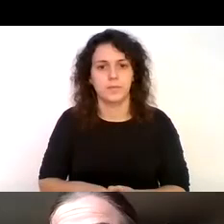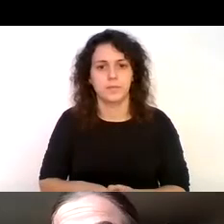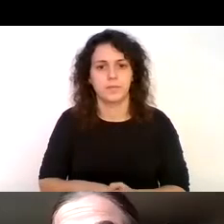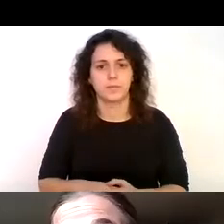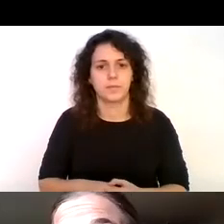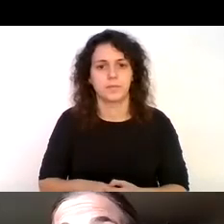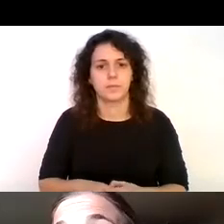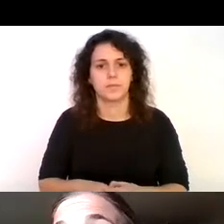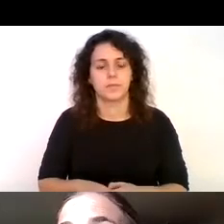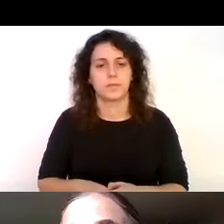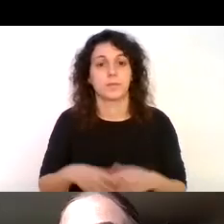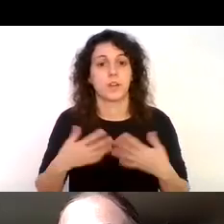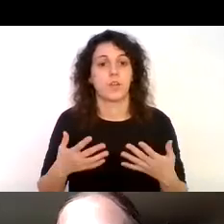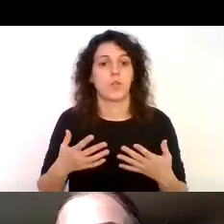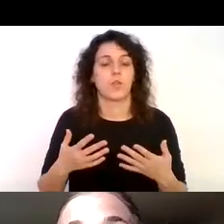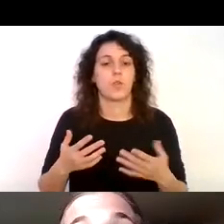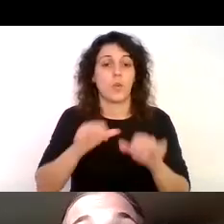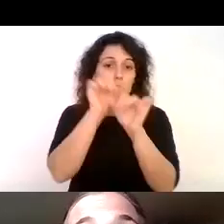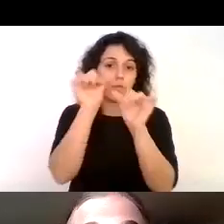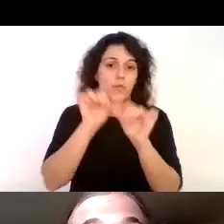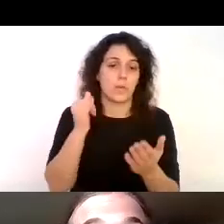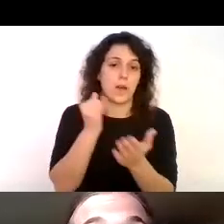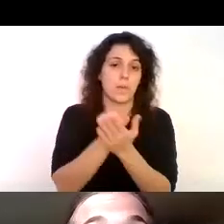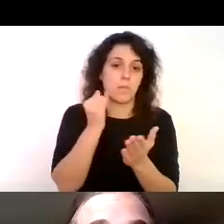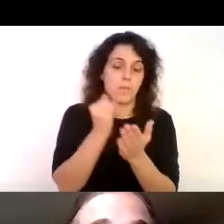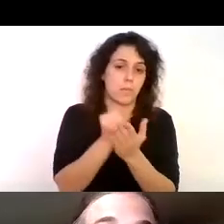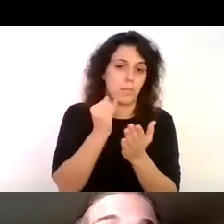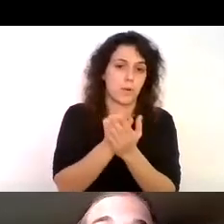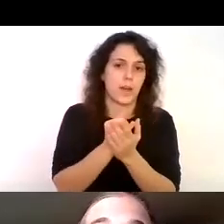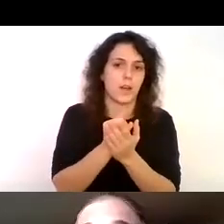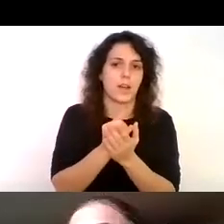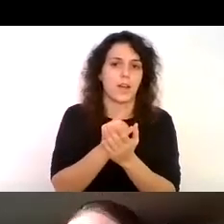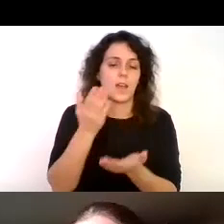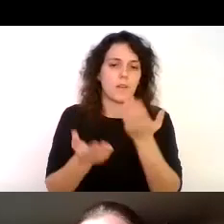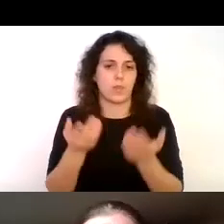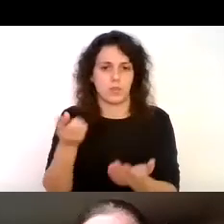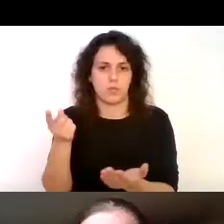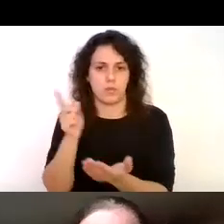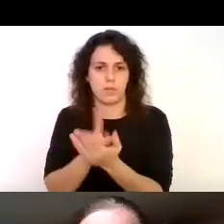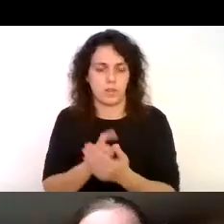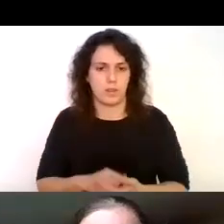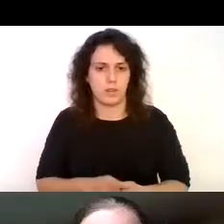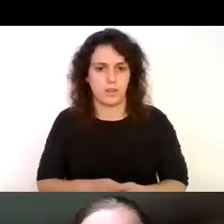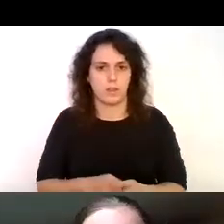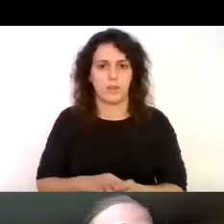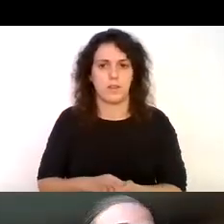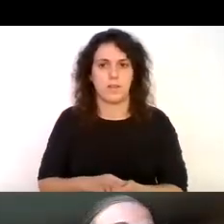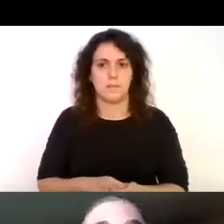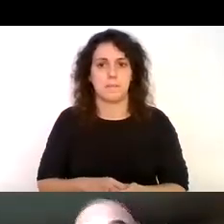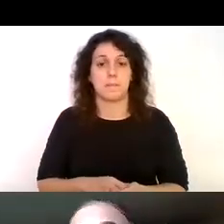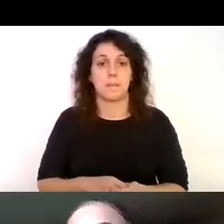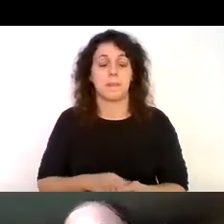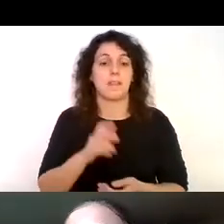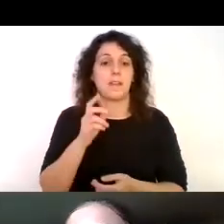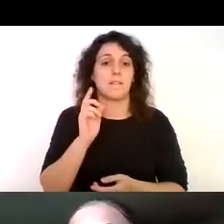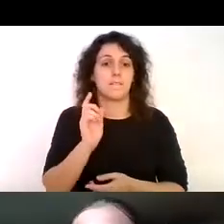forma piloto de reevaluaciones obviamente ciertas lesiones